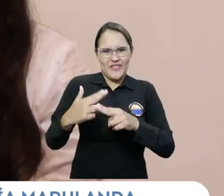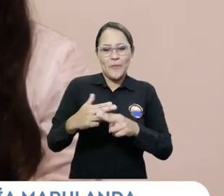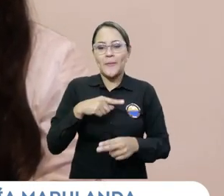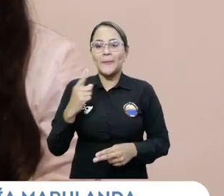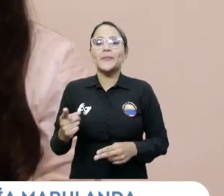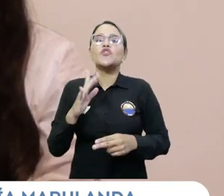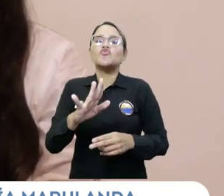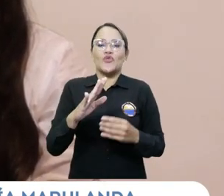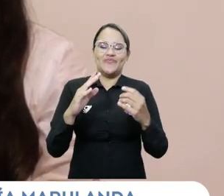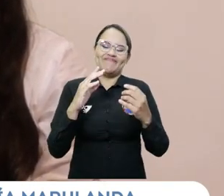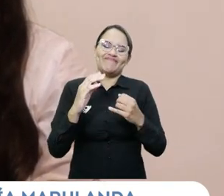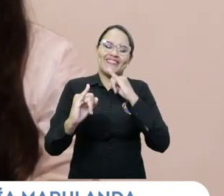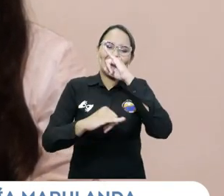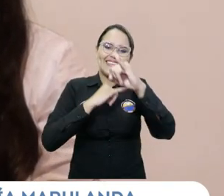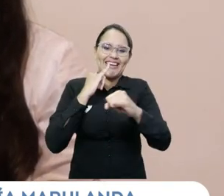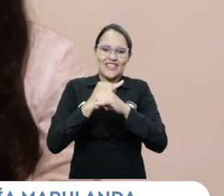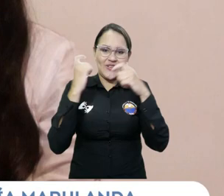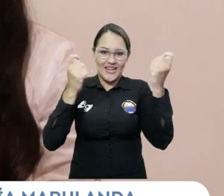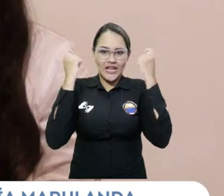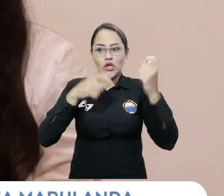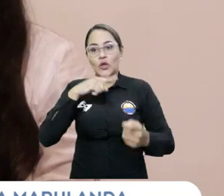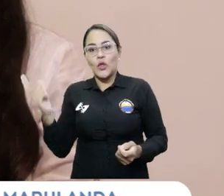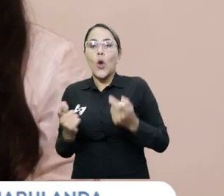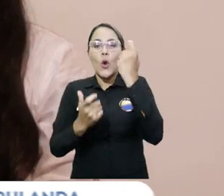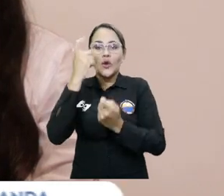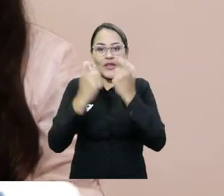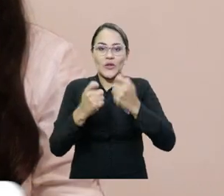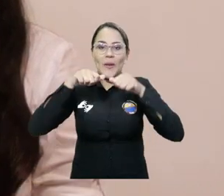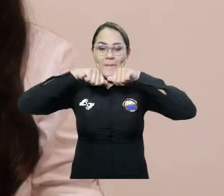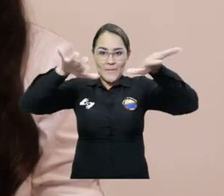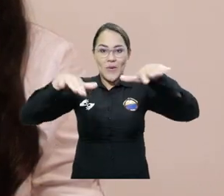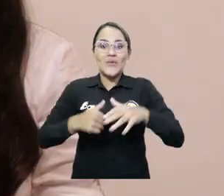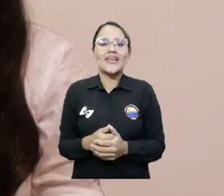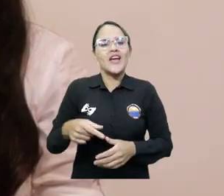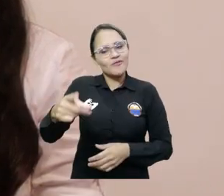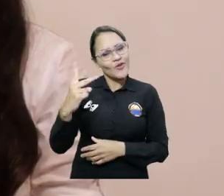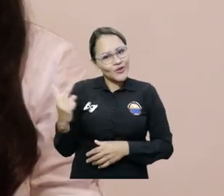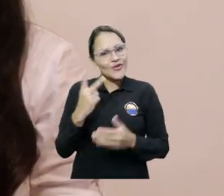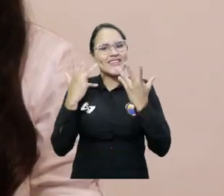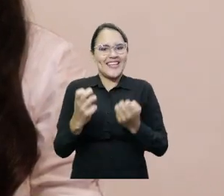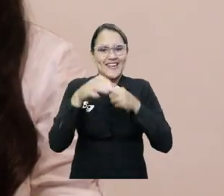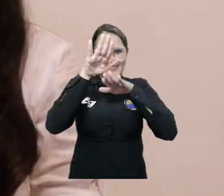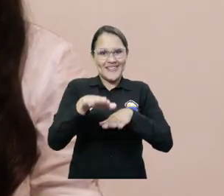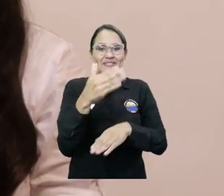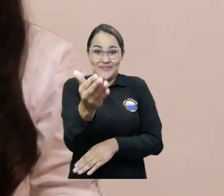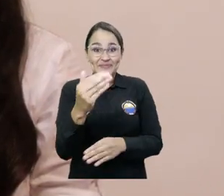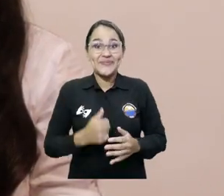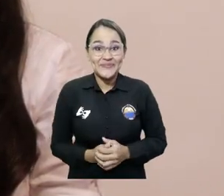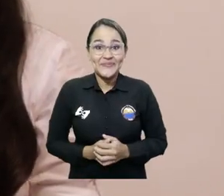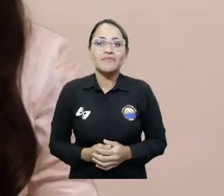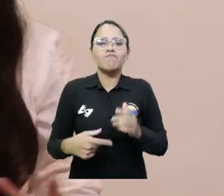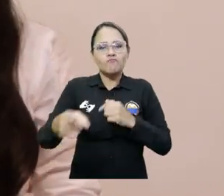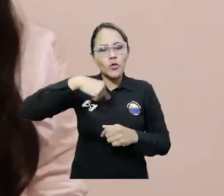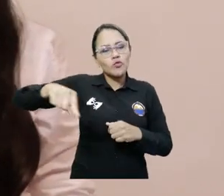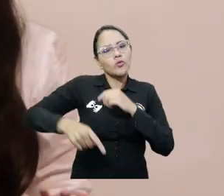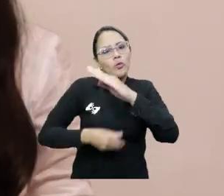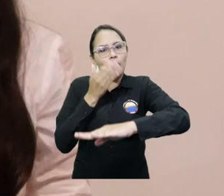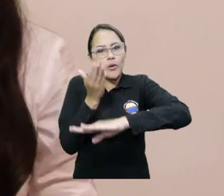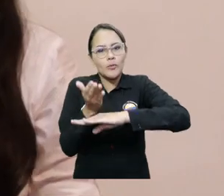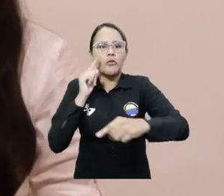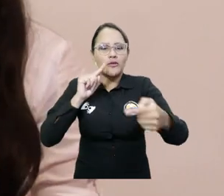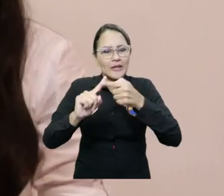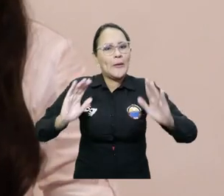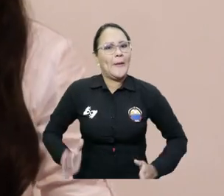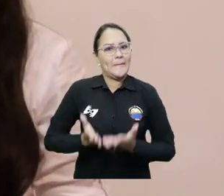la representación estudiantil ante el Consejo de Facultad de Humanidades. Juntos queremos promover y gestionar nuevas propuestas para nuestra facultad. Nuestro enfoque se